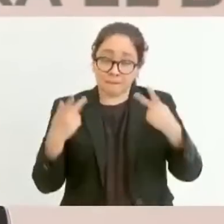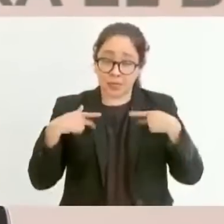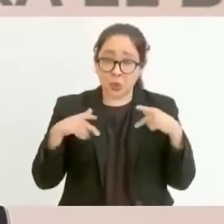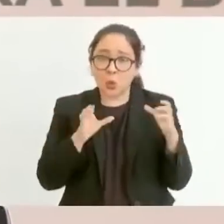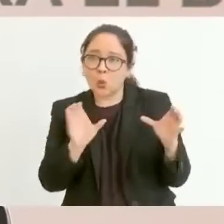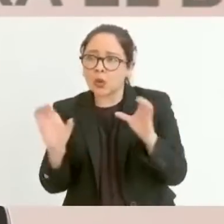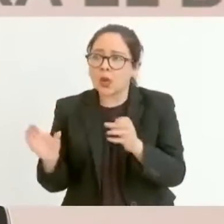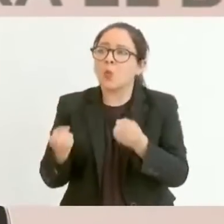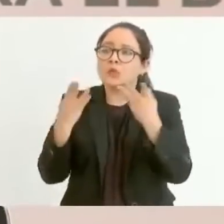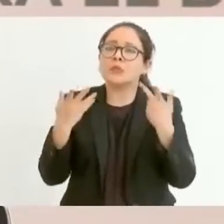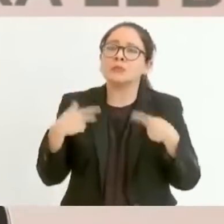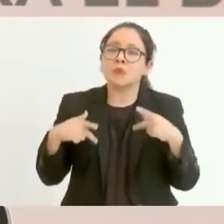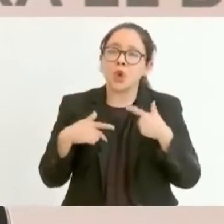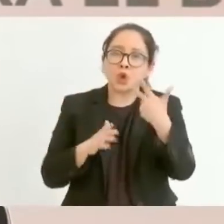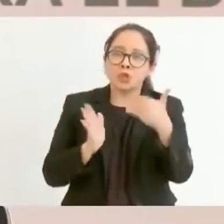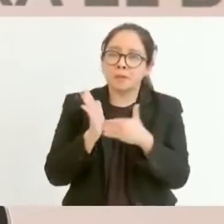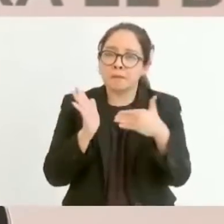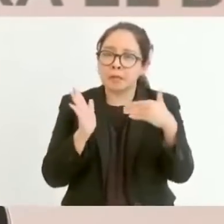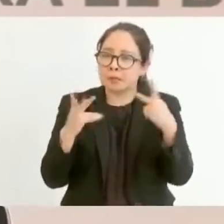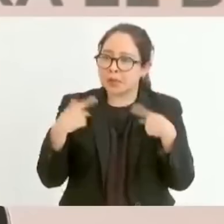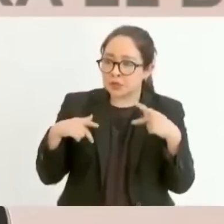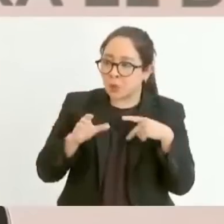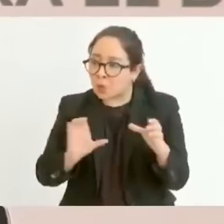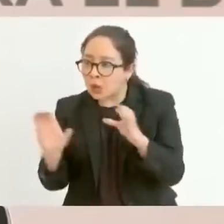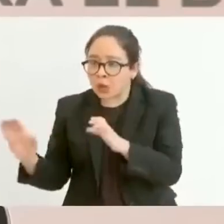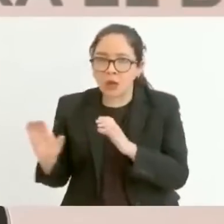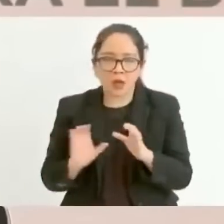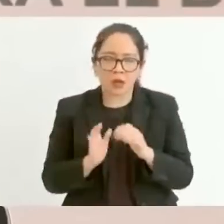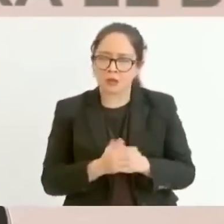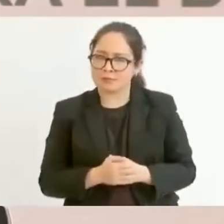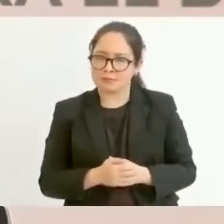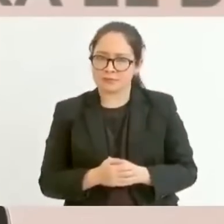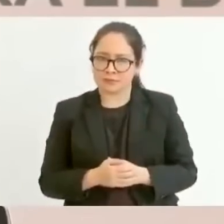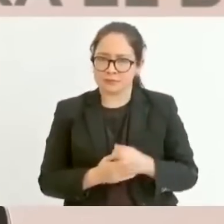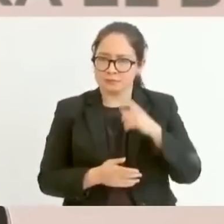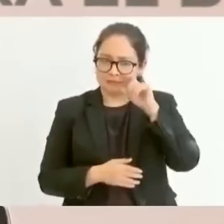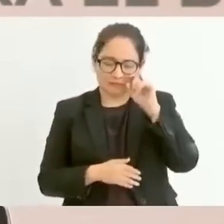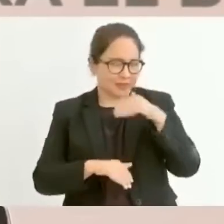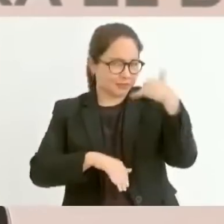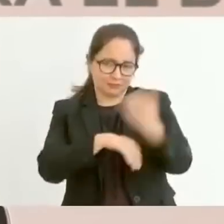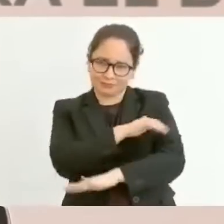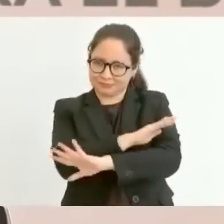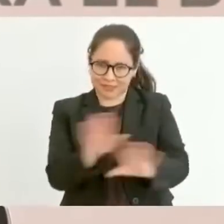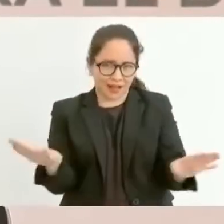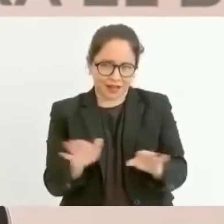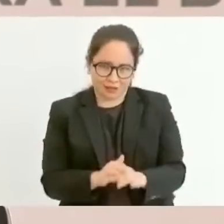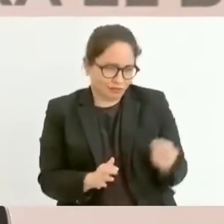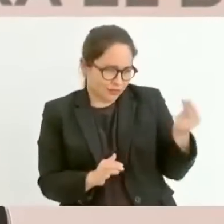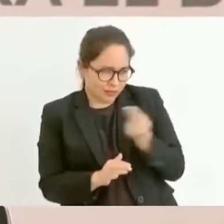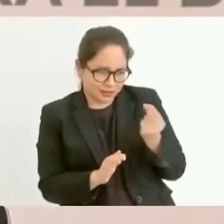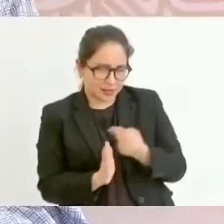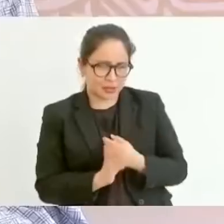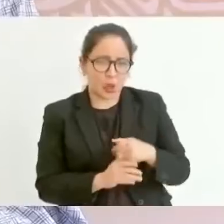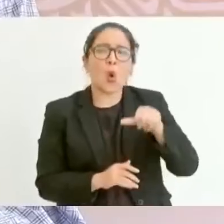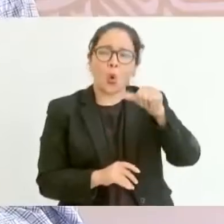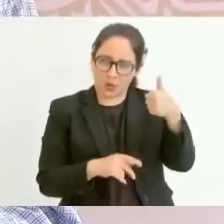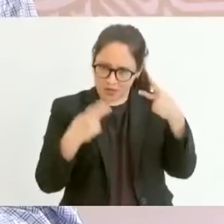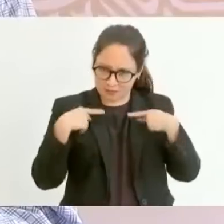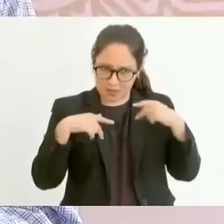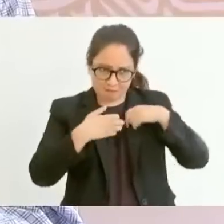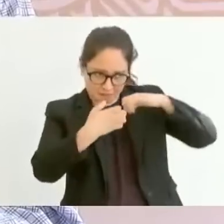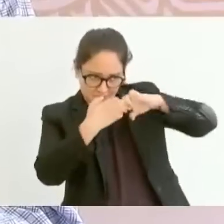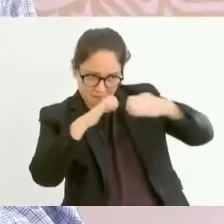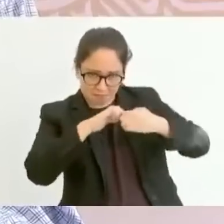cuiden. Y que sepan también mis adversarios, los conservadores, que no voy a